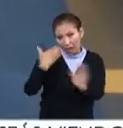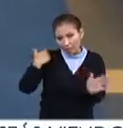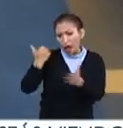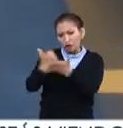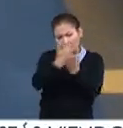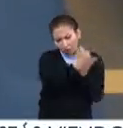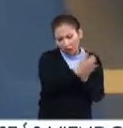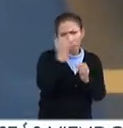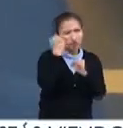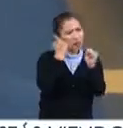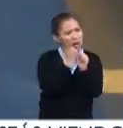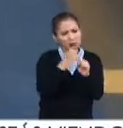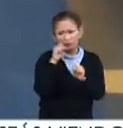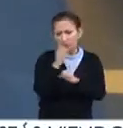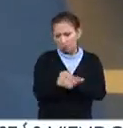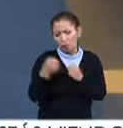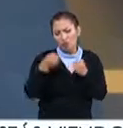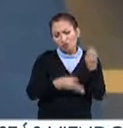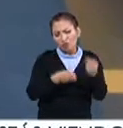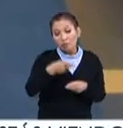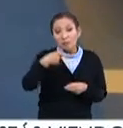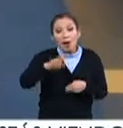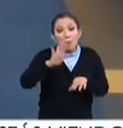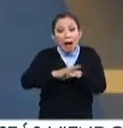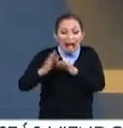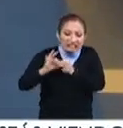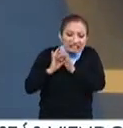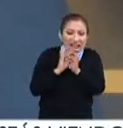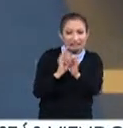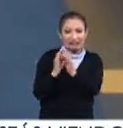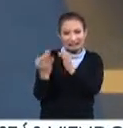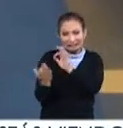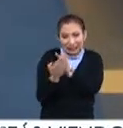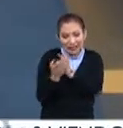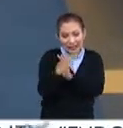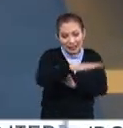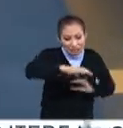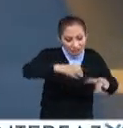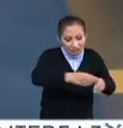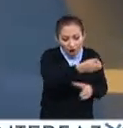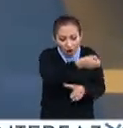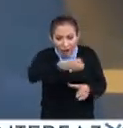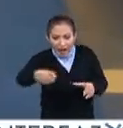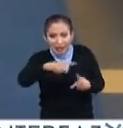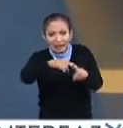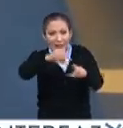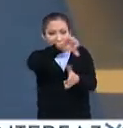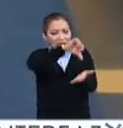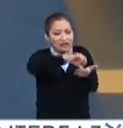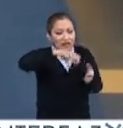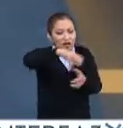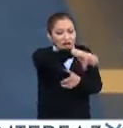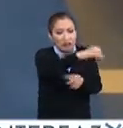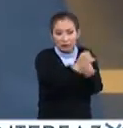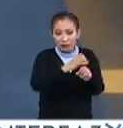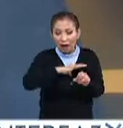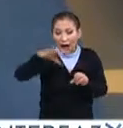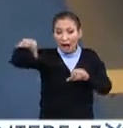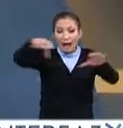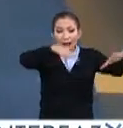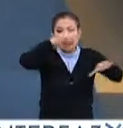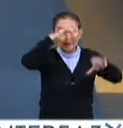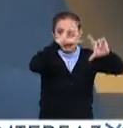colaborando durante muchos años, pero hacemos de manera más estrecha y organizada los diferentes centros de investigación que existen